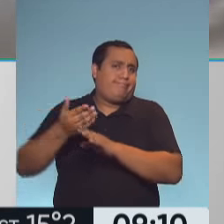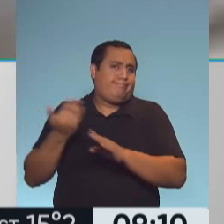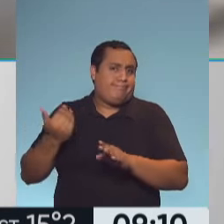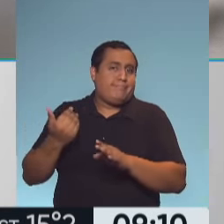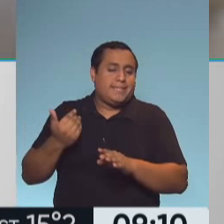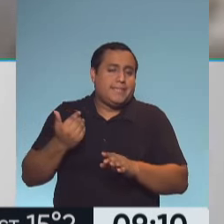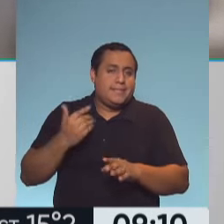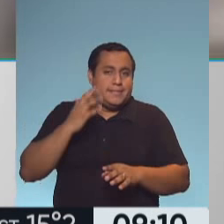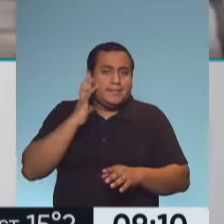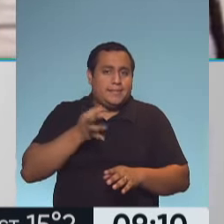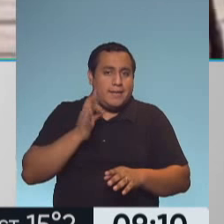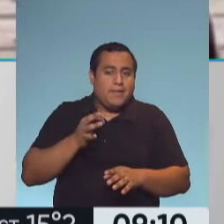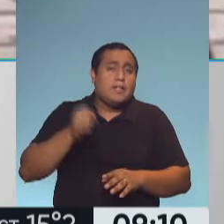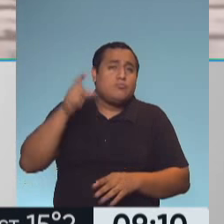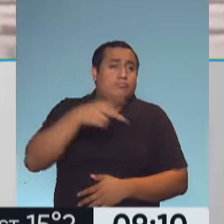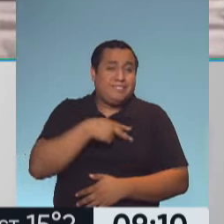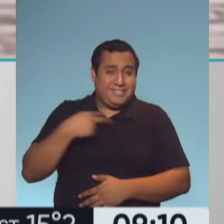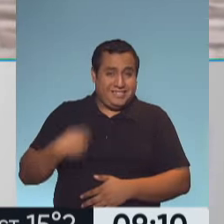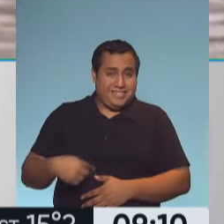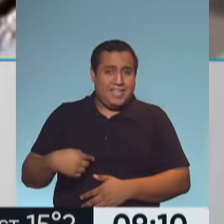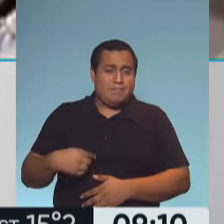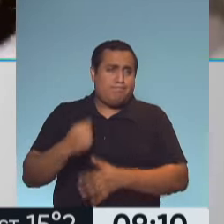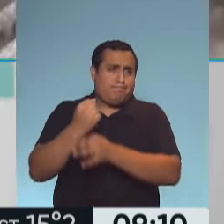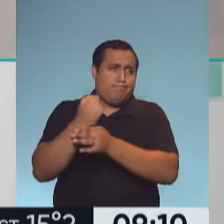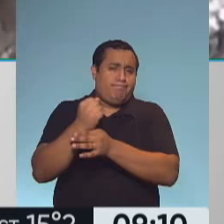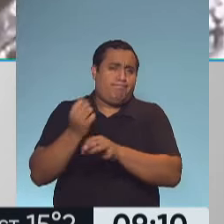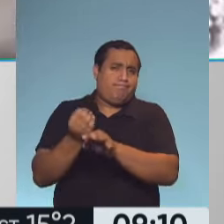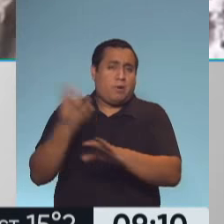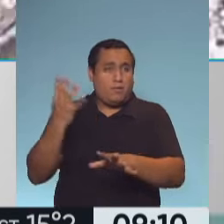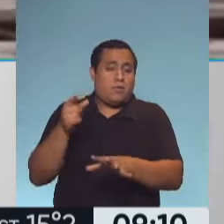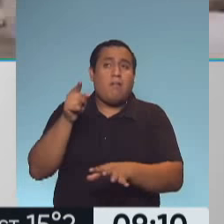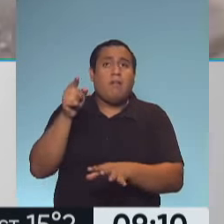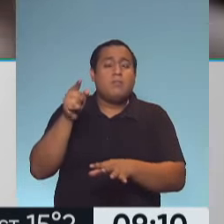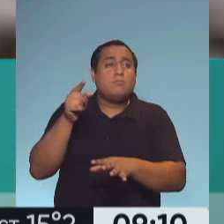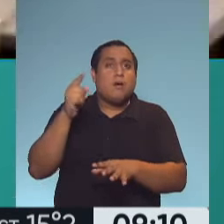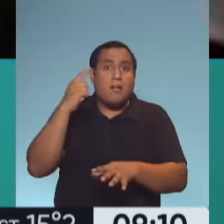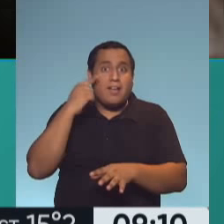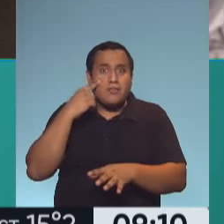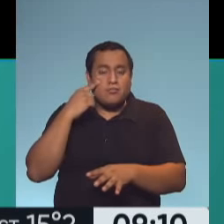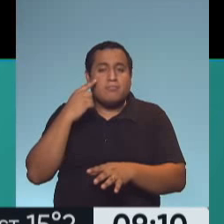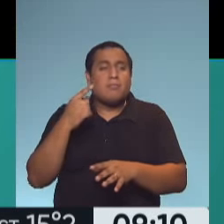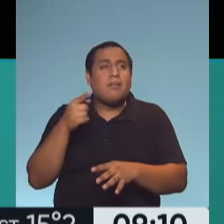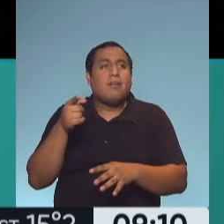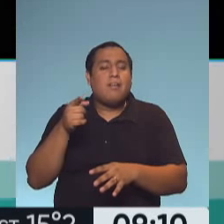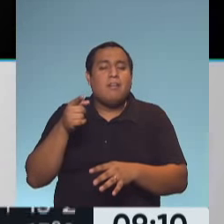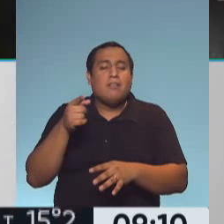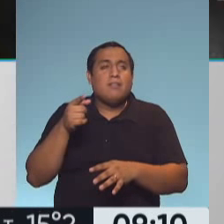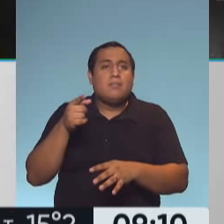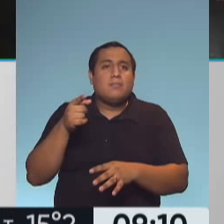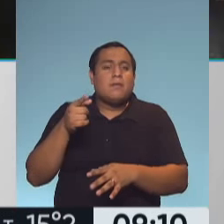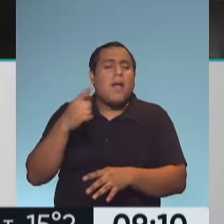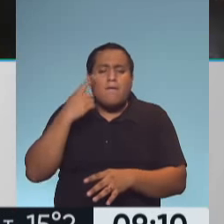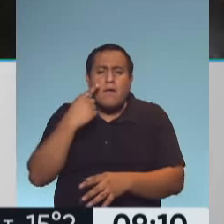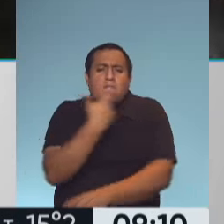referentes de China, específicamente de quienes justamente se dedican al análisis de todo lo que es la